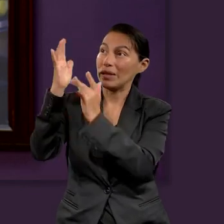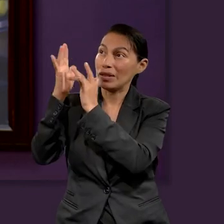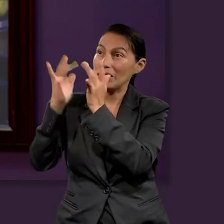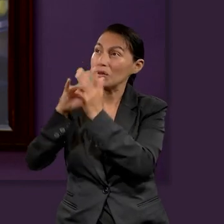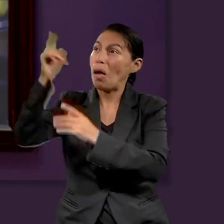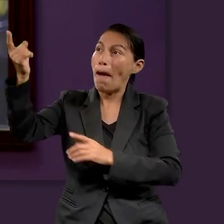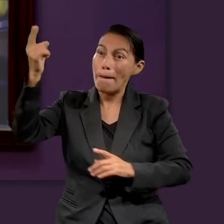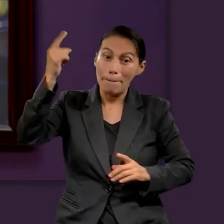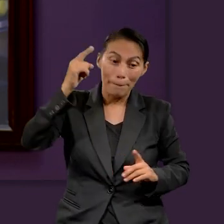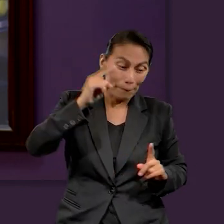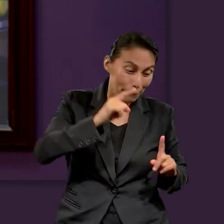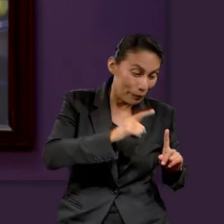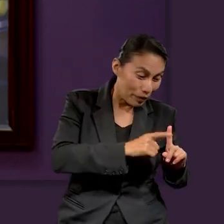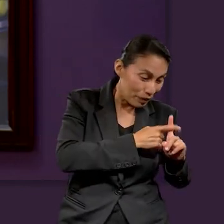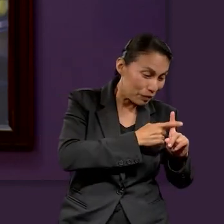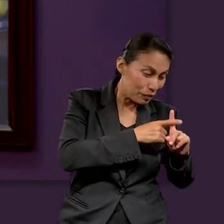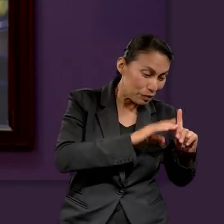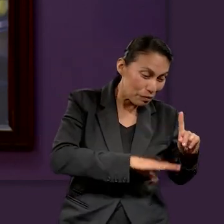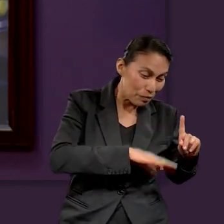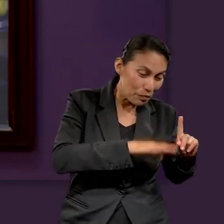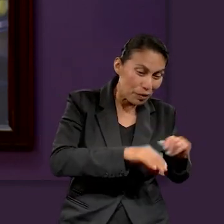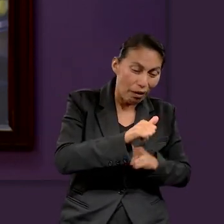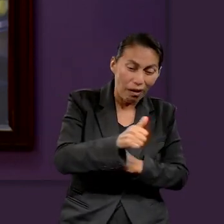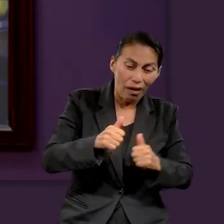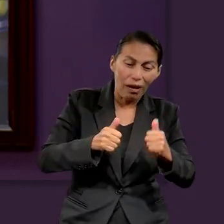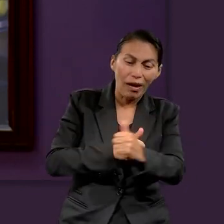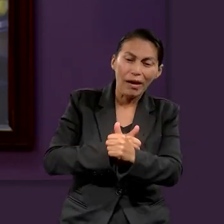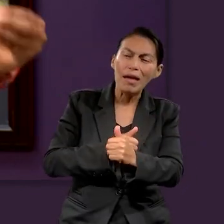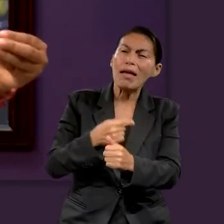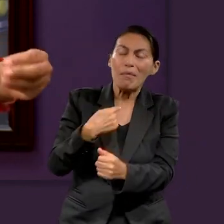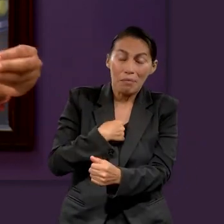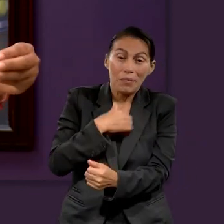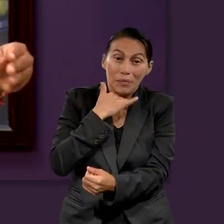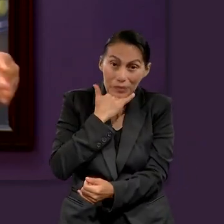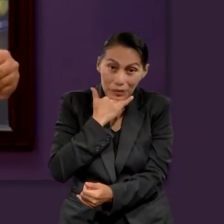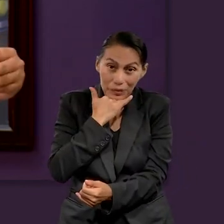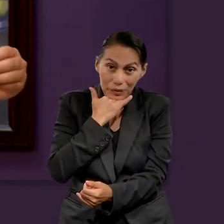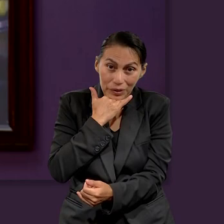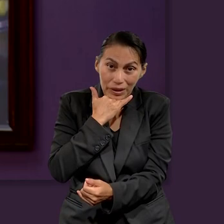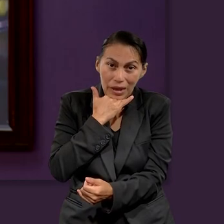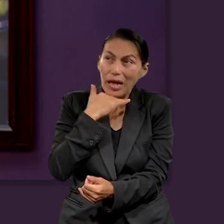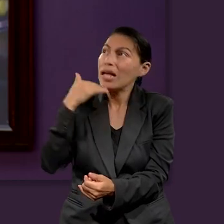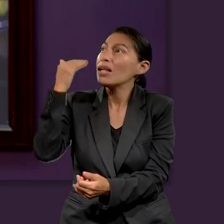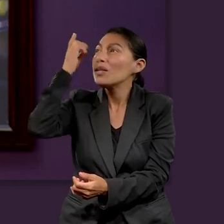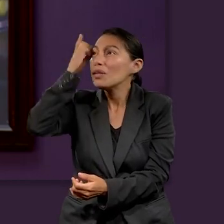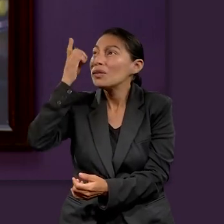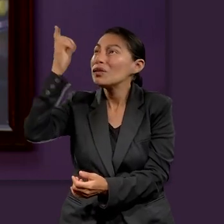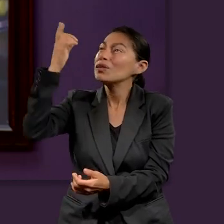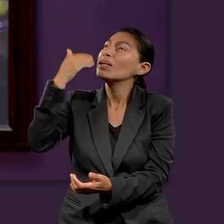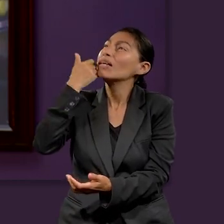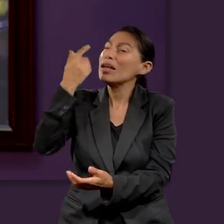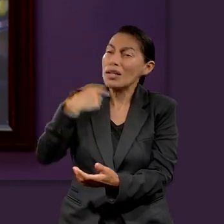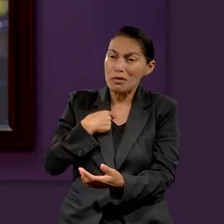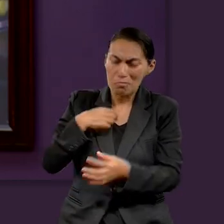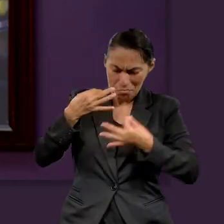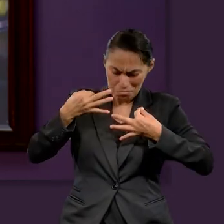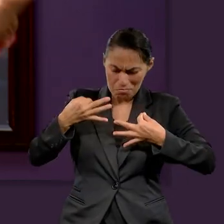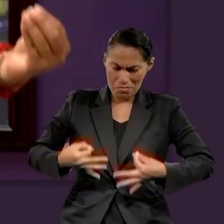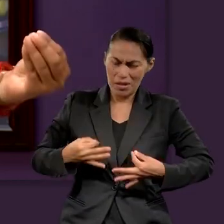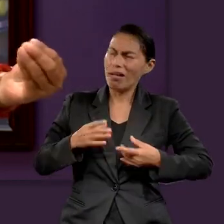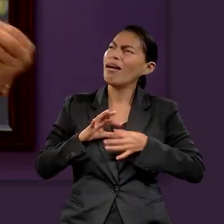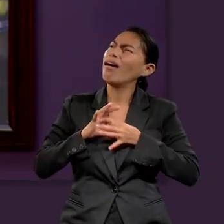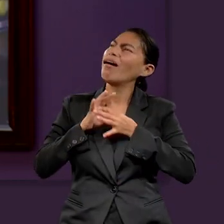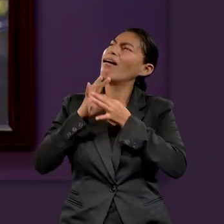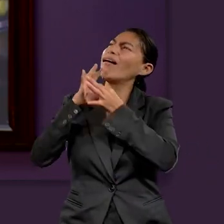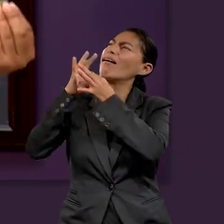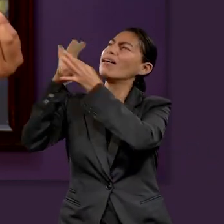alguien que, o Jesús, incluso vino a morir por nosotros. O sea, nos perdonan, nos quieren, pues, tener ahí, ¿no? Quieren que, pues, nosotros estemos